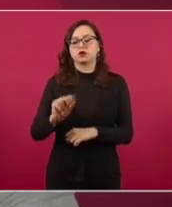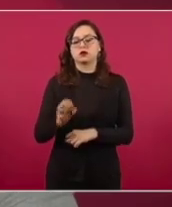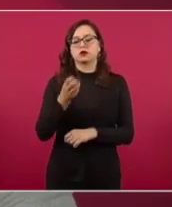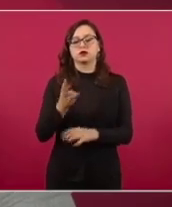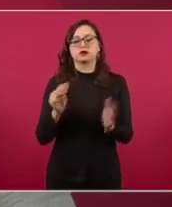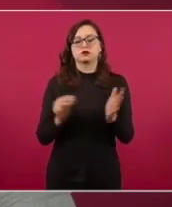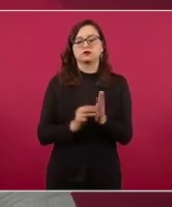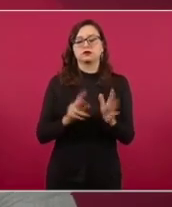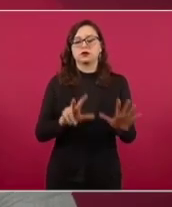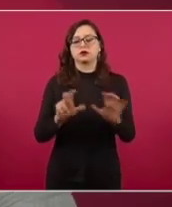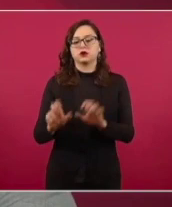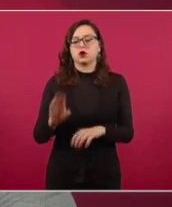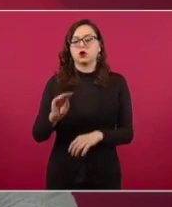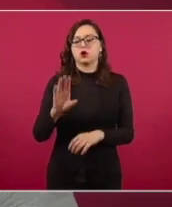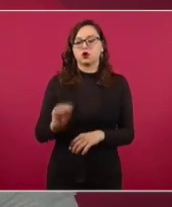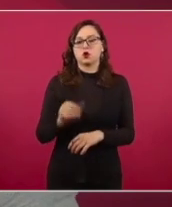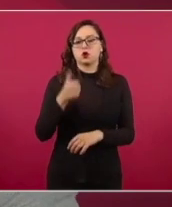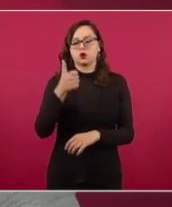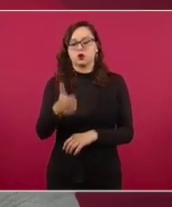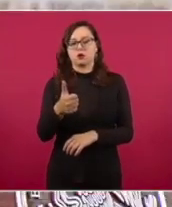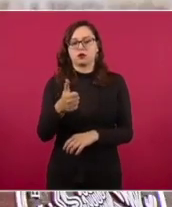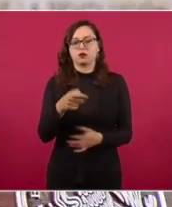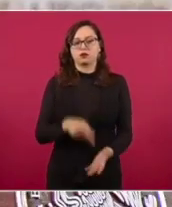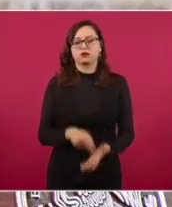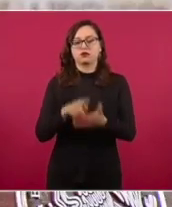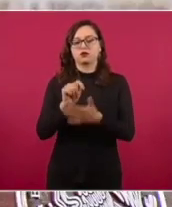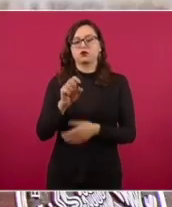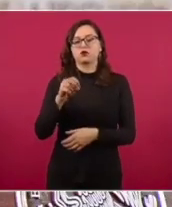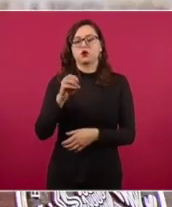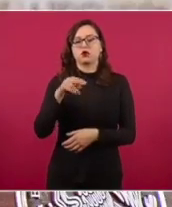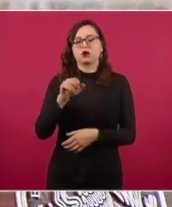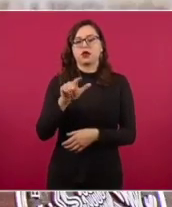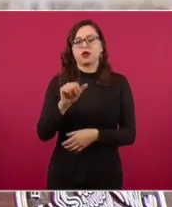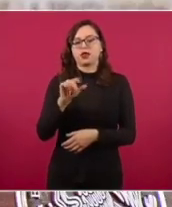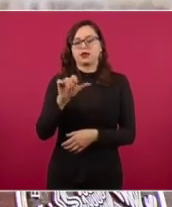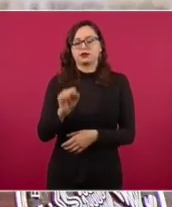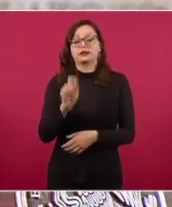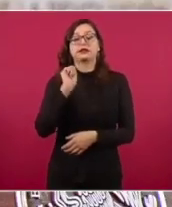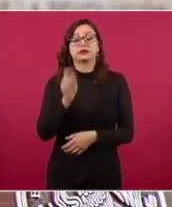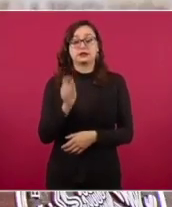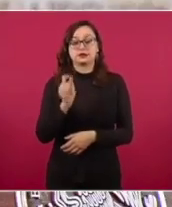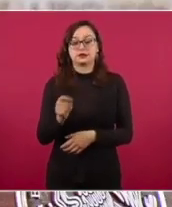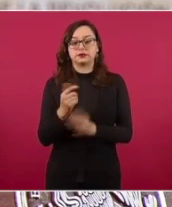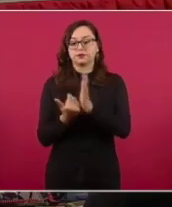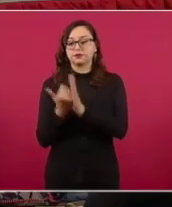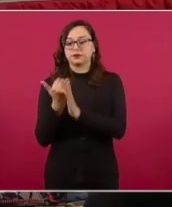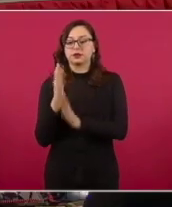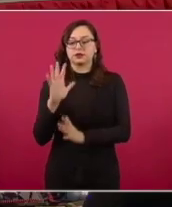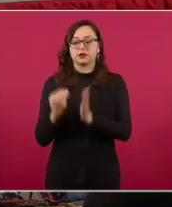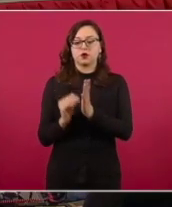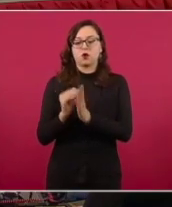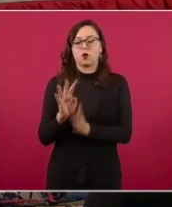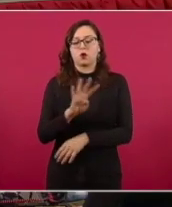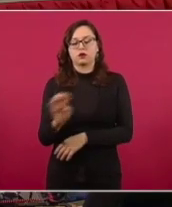mil 896 toneladas. Hay una diferencia entonces de cinco millones